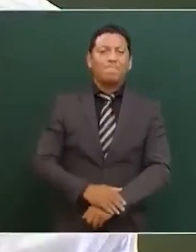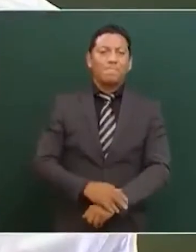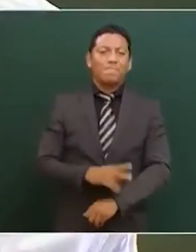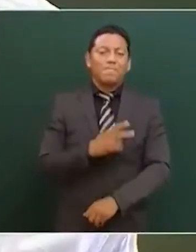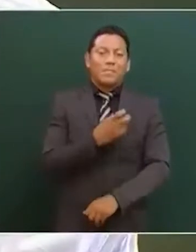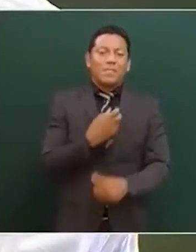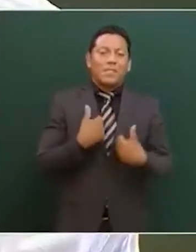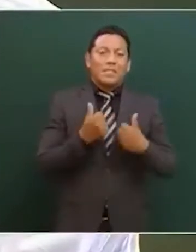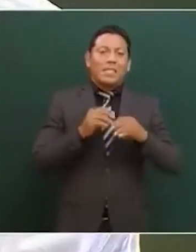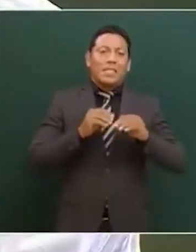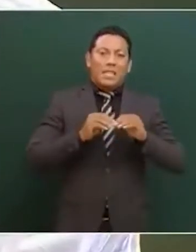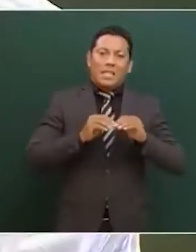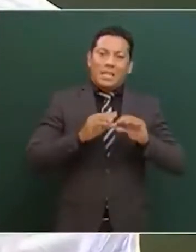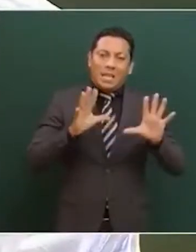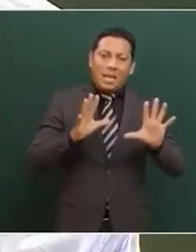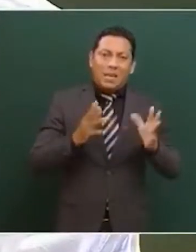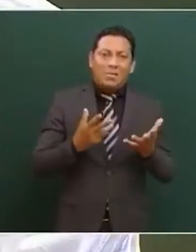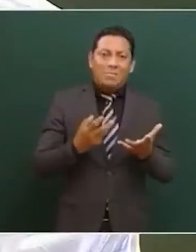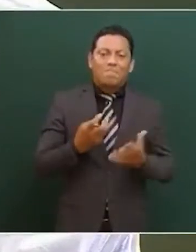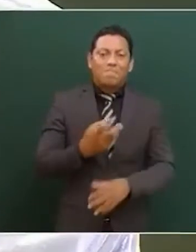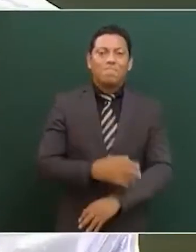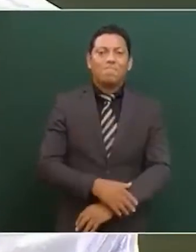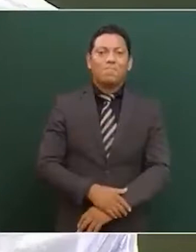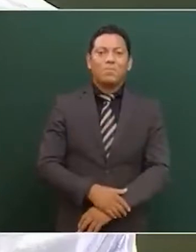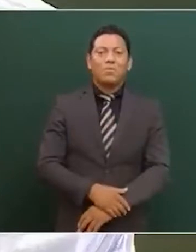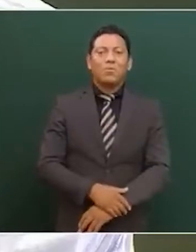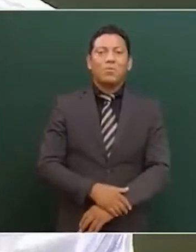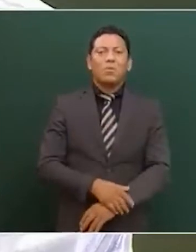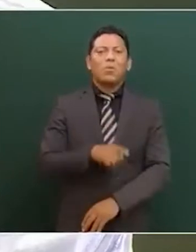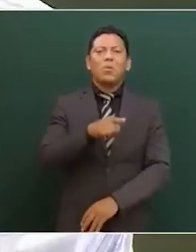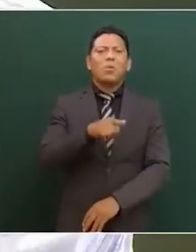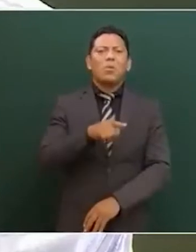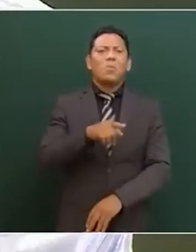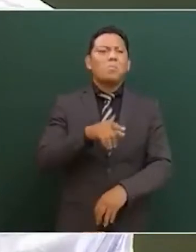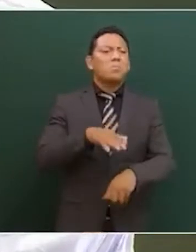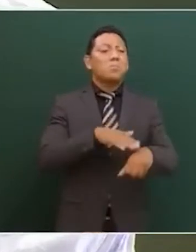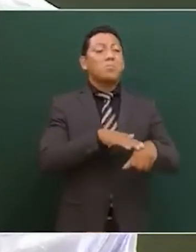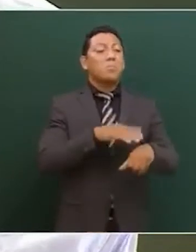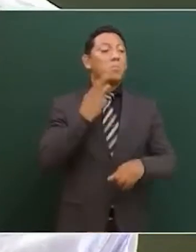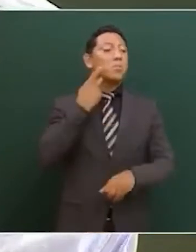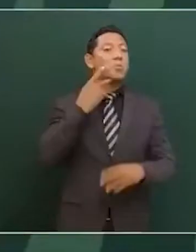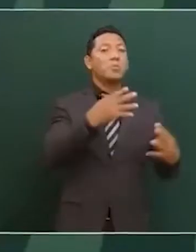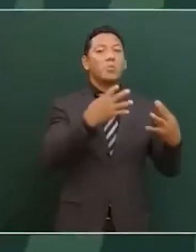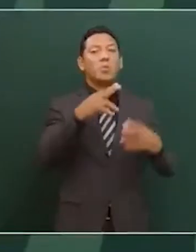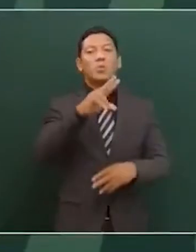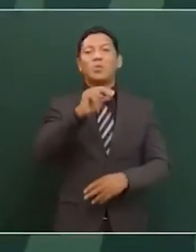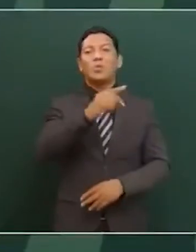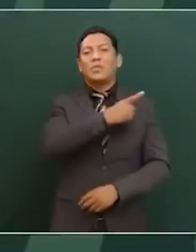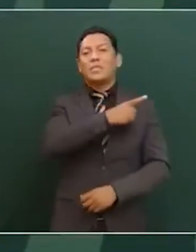Es obvio, no hay que politizar el asunto